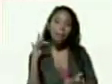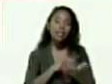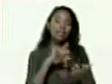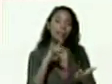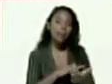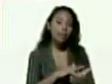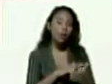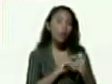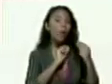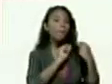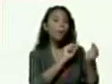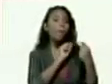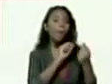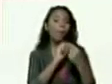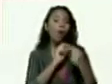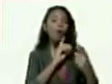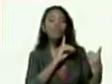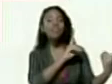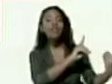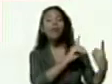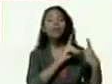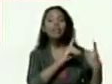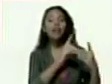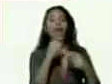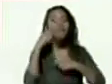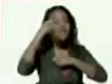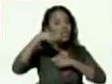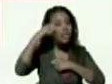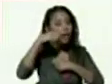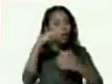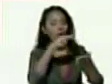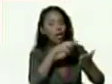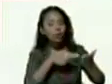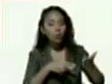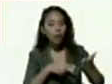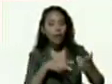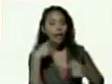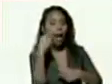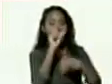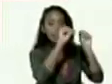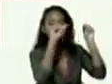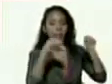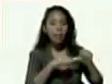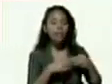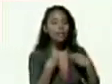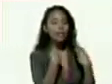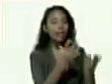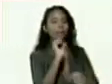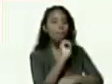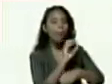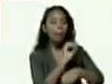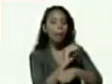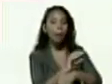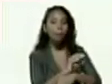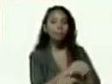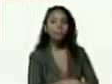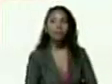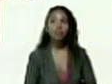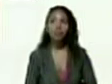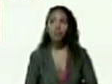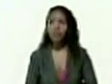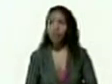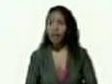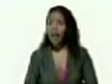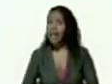discutir a debatir videos lecturas literatura que sistemáticamente se les está enviando es muy importante